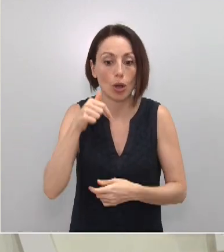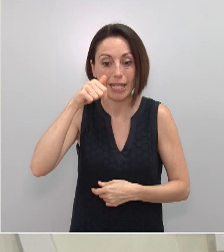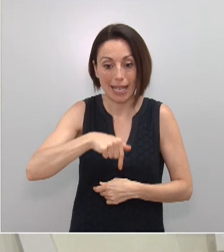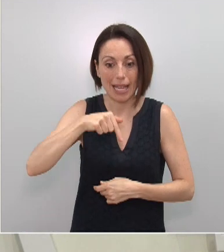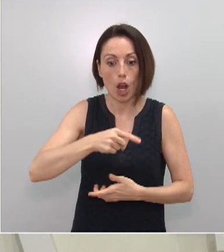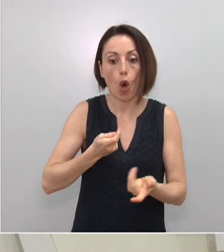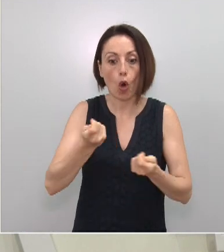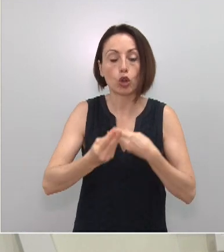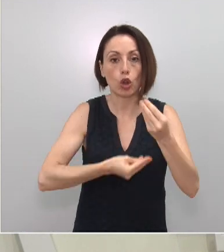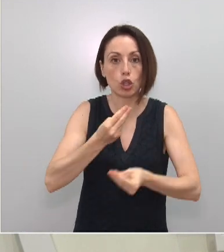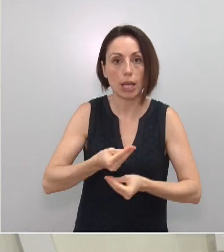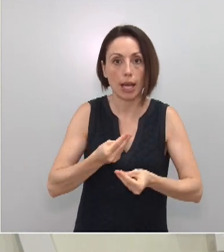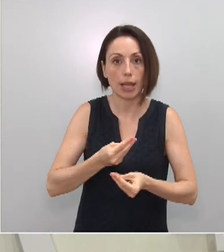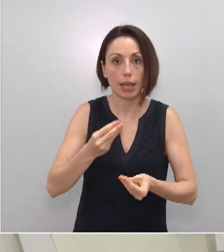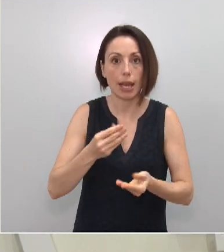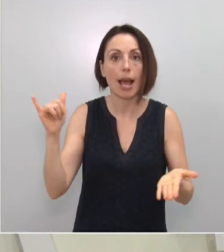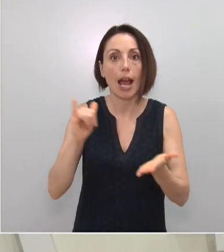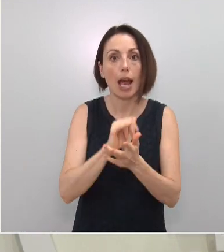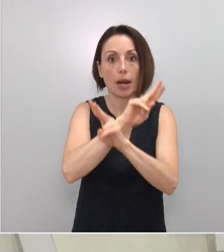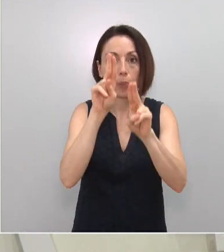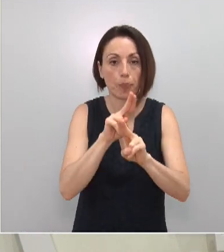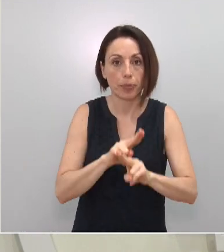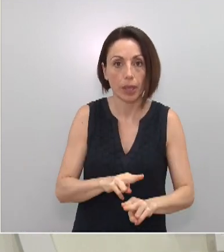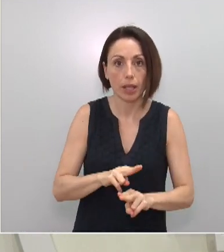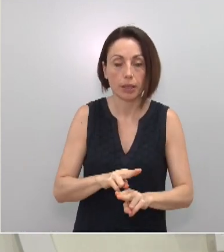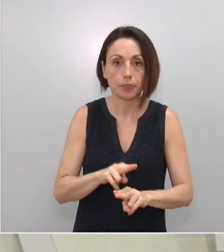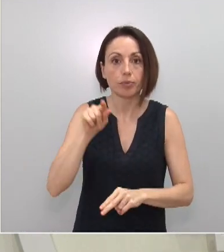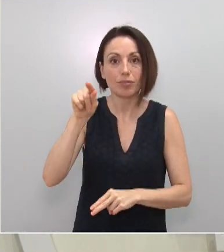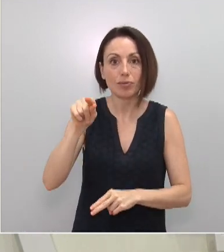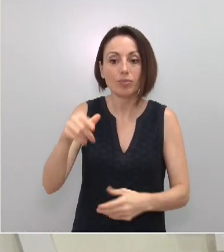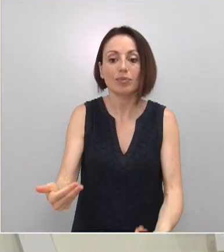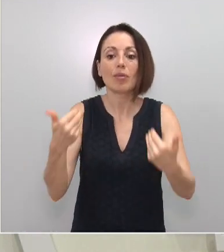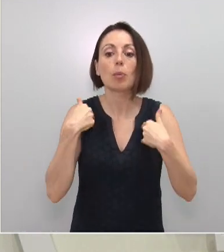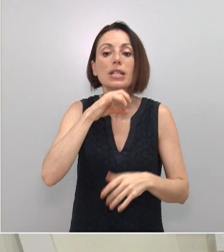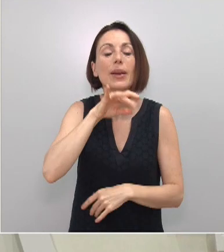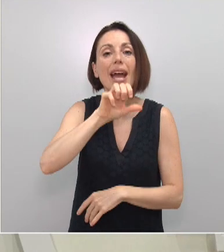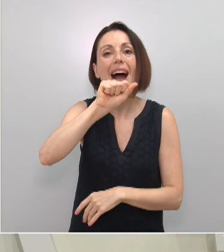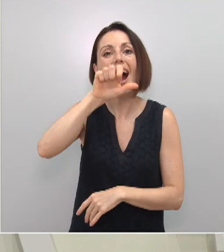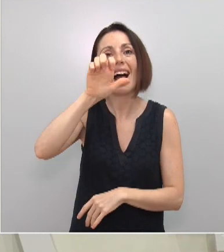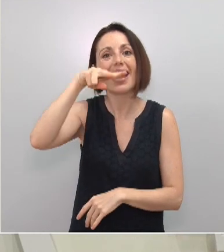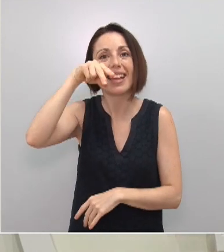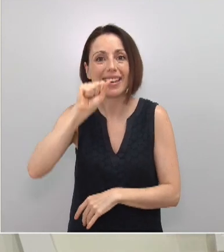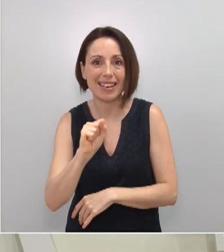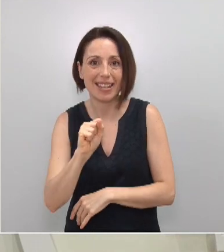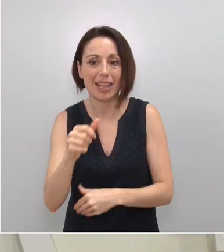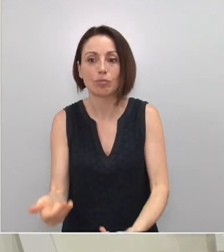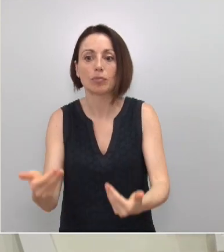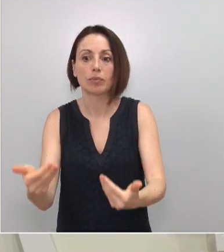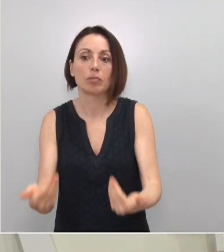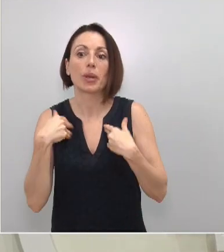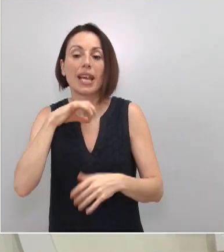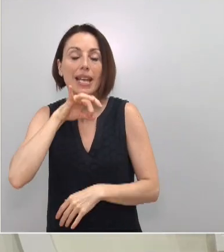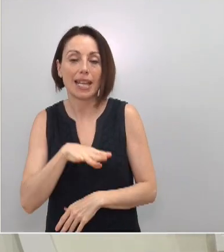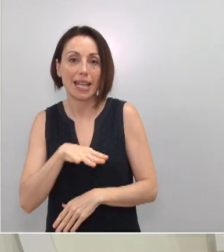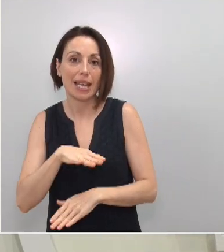región de Murcia, que, por otro lado, saben que está explotado por AENA, la concesionaria que depende del Ministerio de Fomento, y no se hagan en el resto de